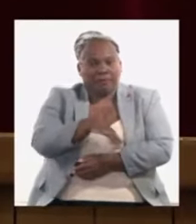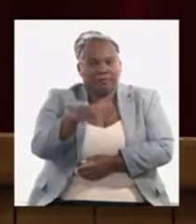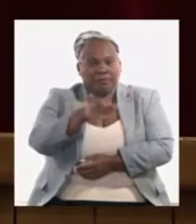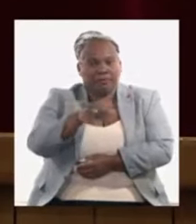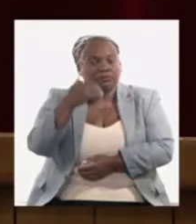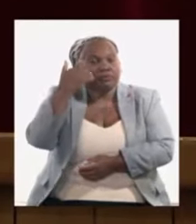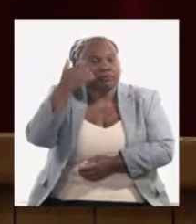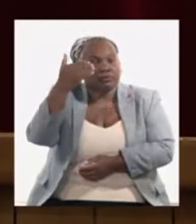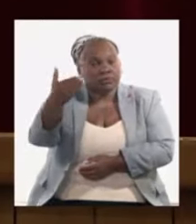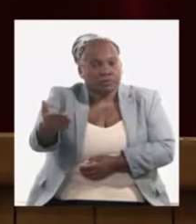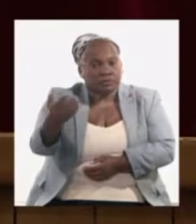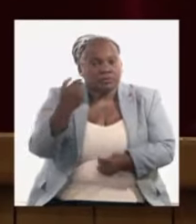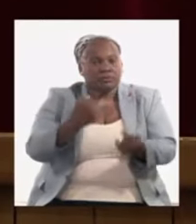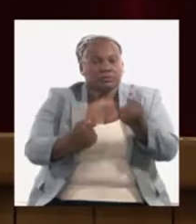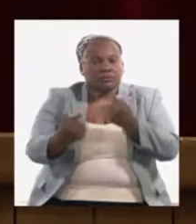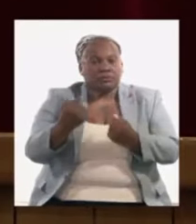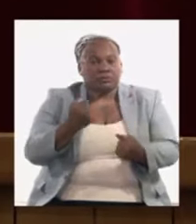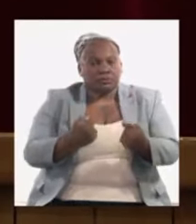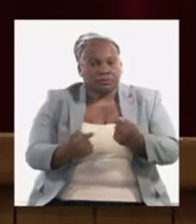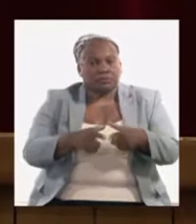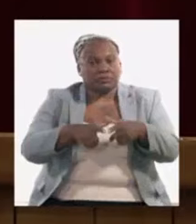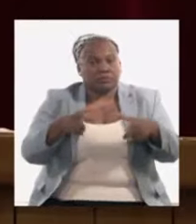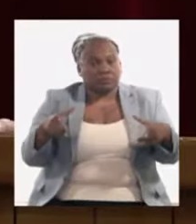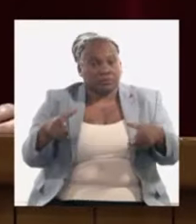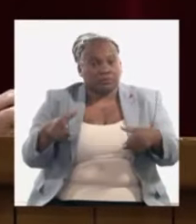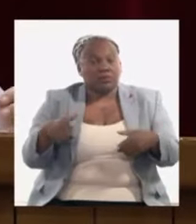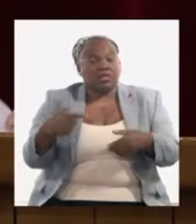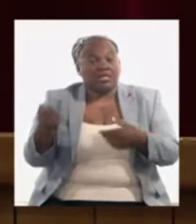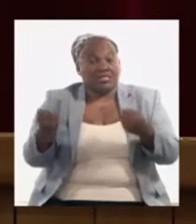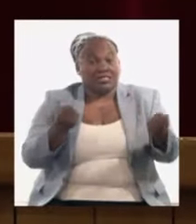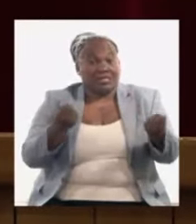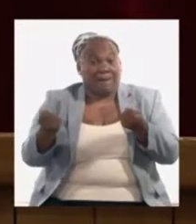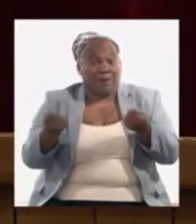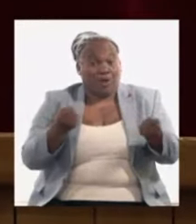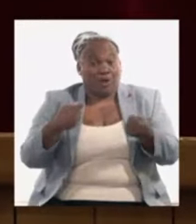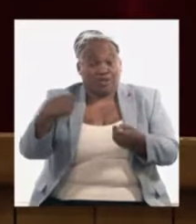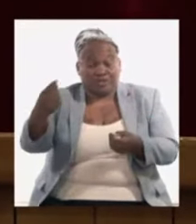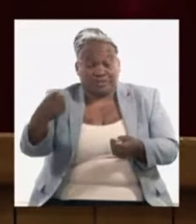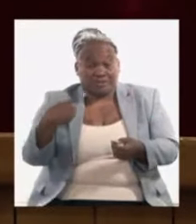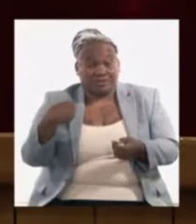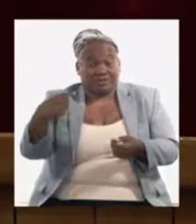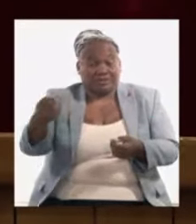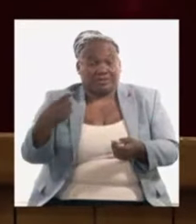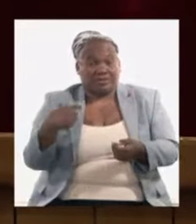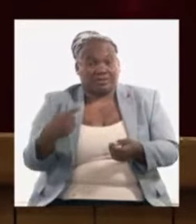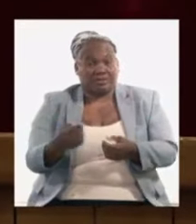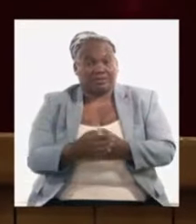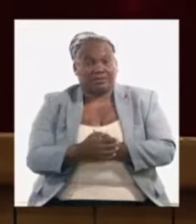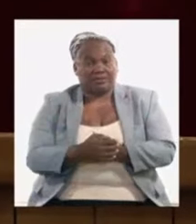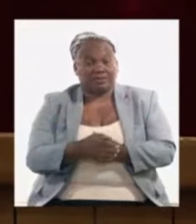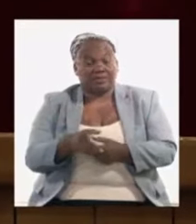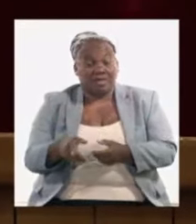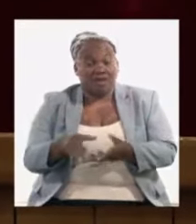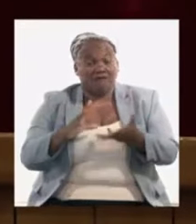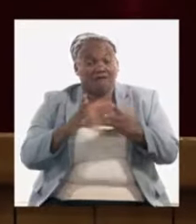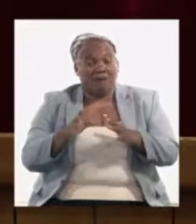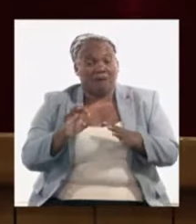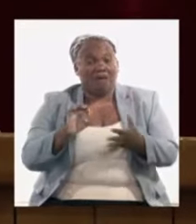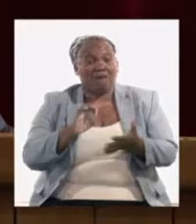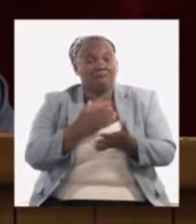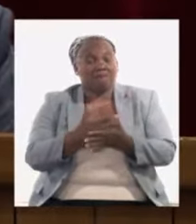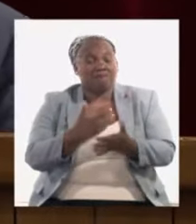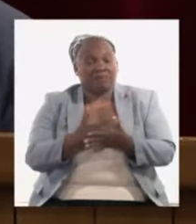proyectando algunos crecimientos propios de niveles de actividad en la carga de transportar los pasajeros el sistema empresarial estatal